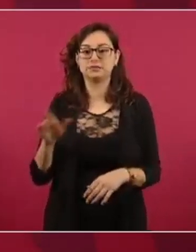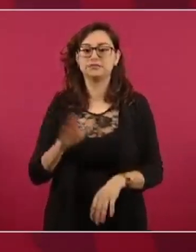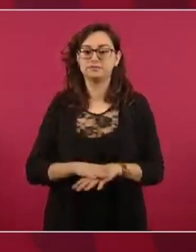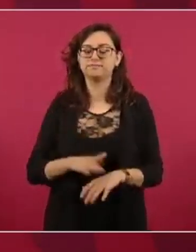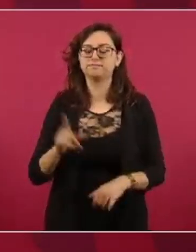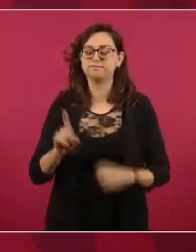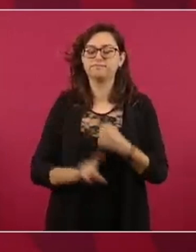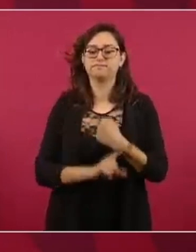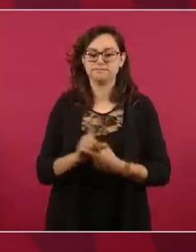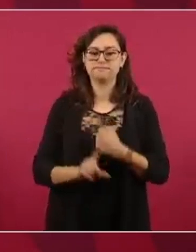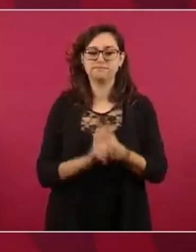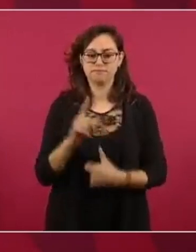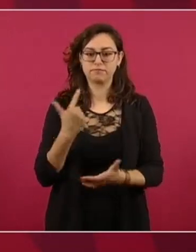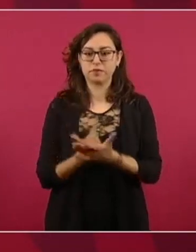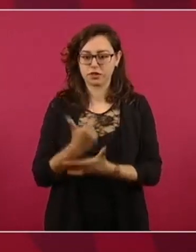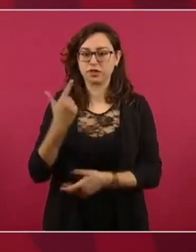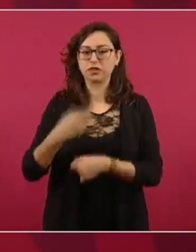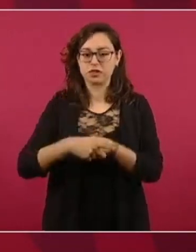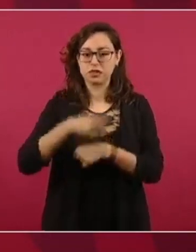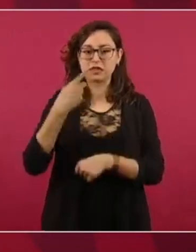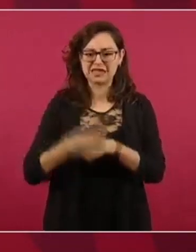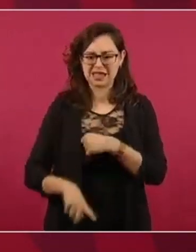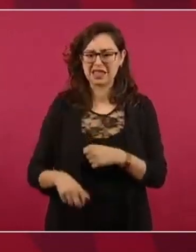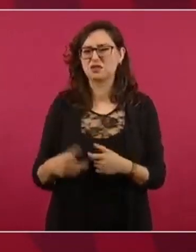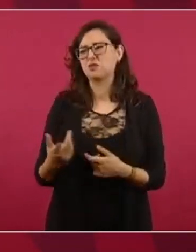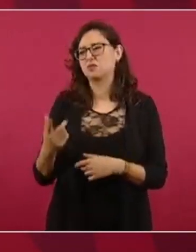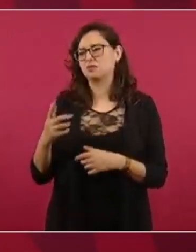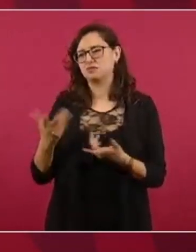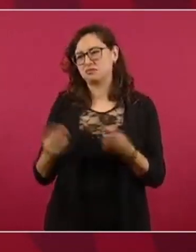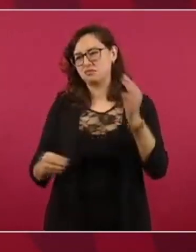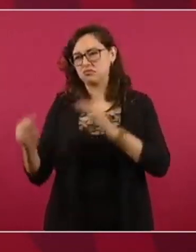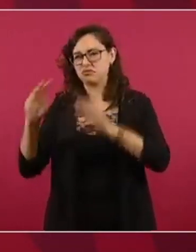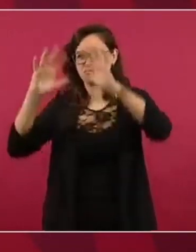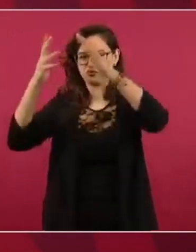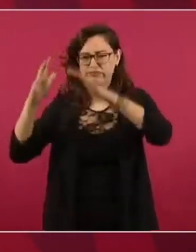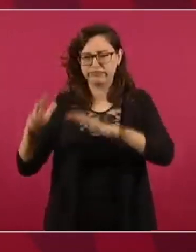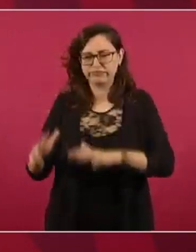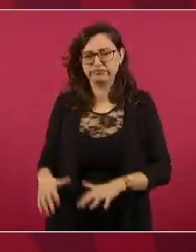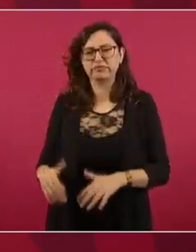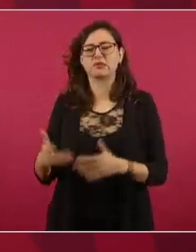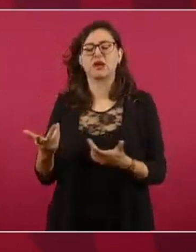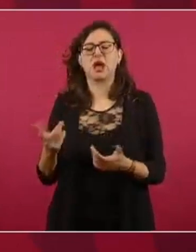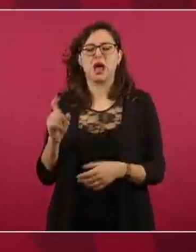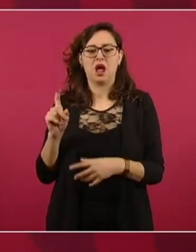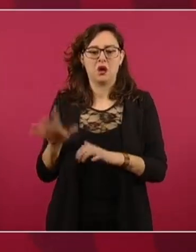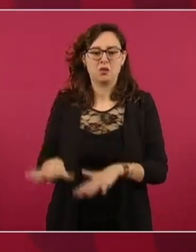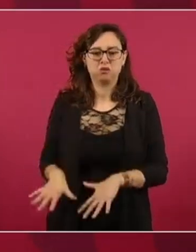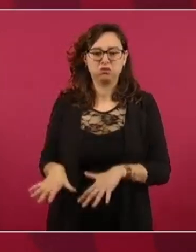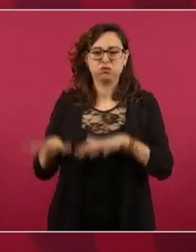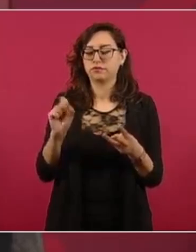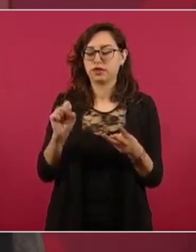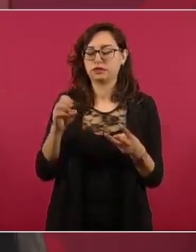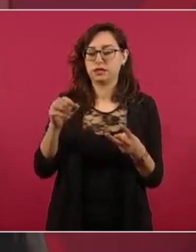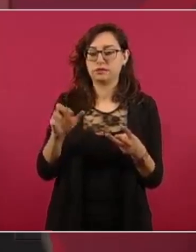más afectaciones de derrumbes y de inundaciones de ríos.